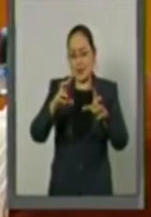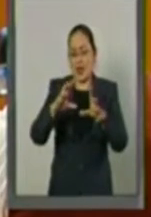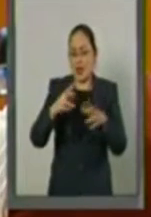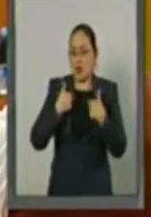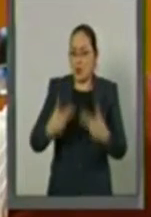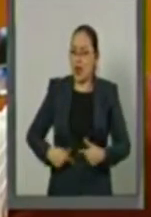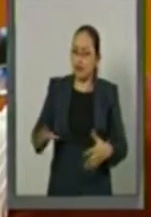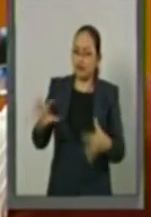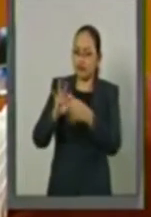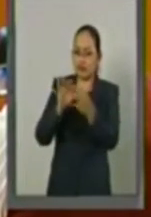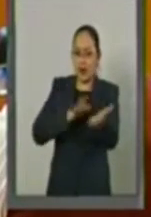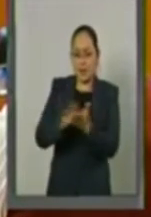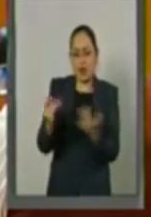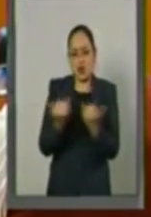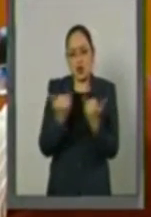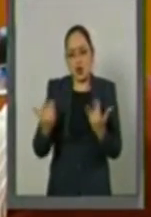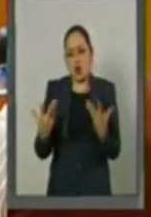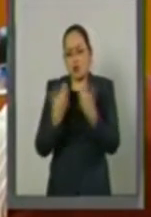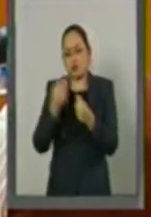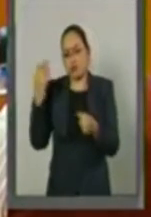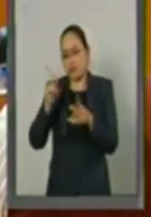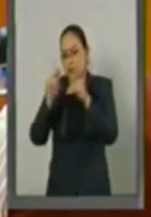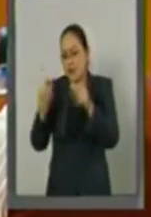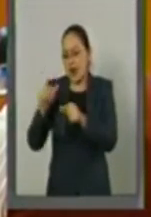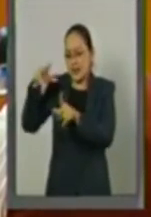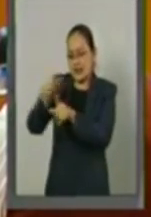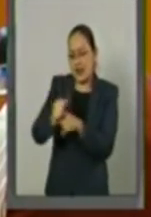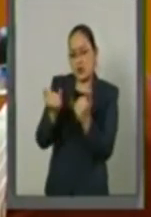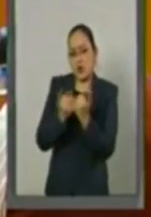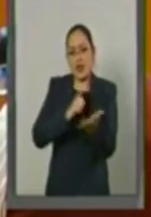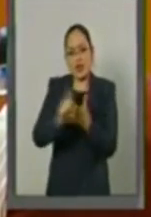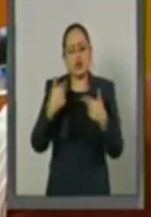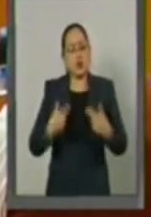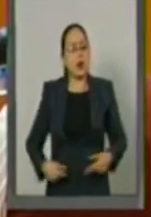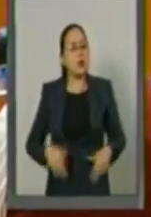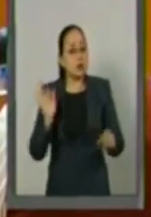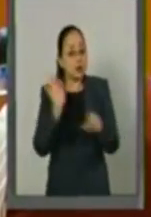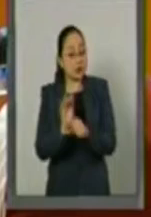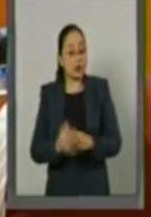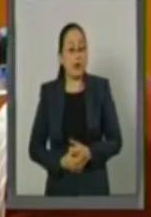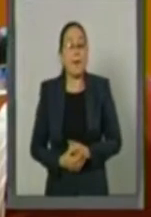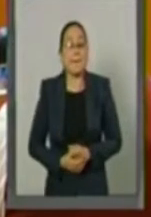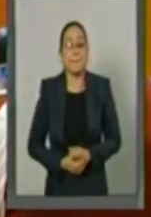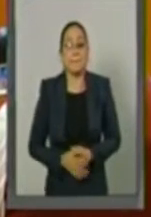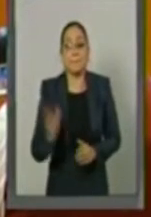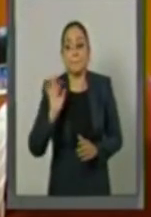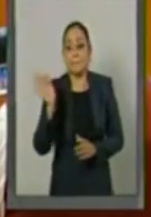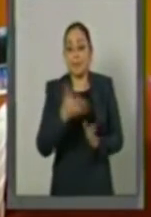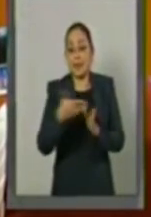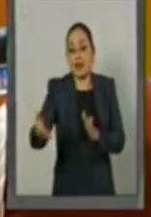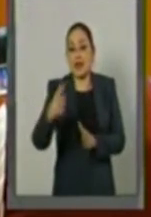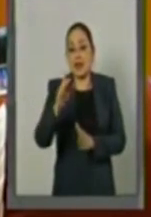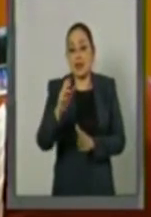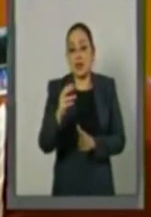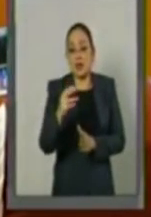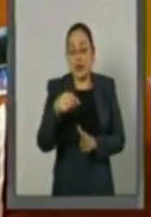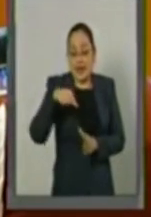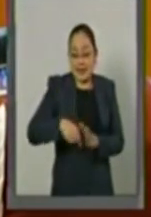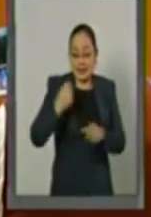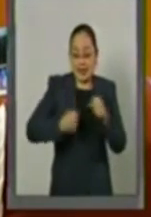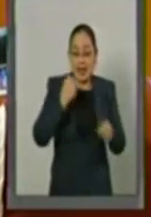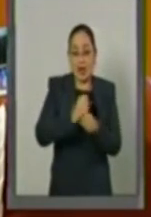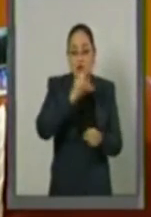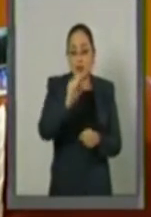consolidación de la paz y protección de derechos humanos. Durante los días 29 y 30 del presente,